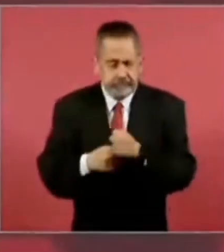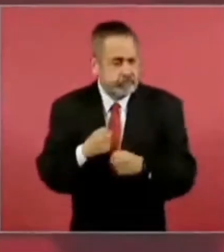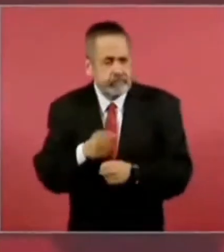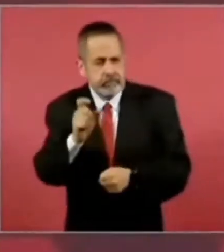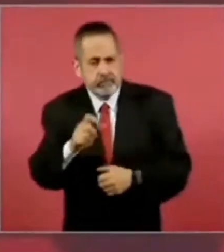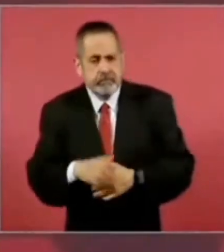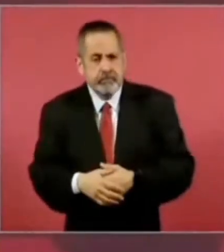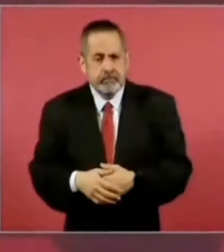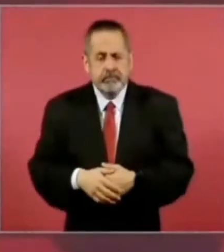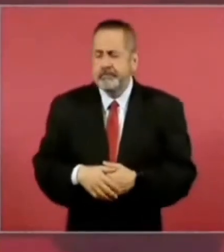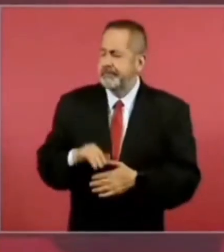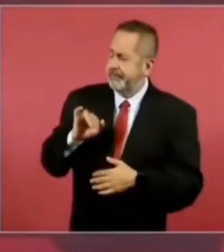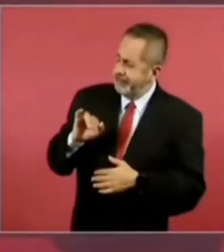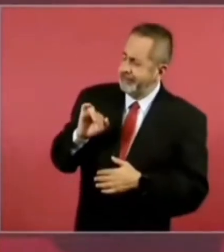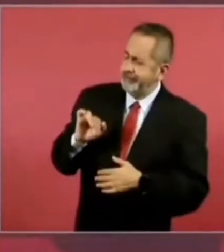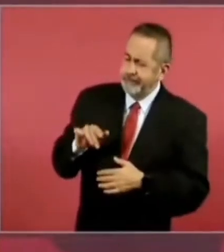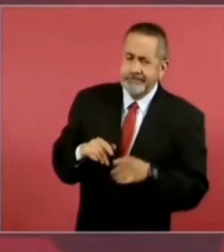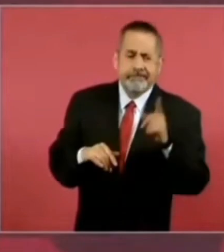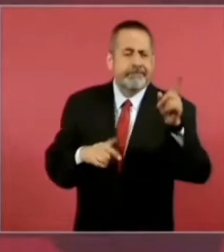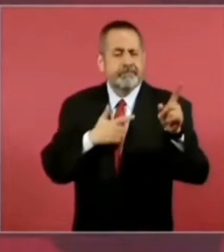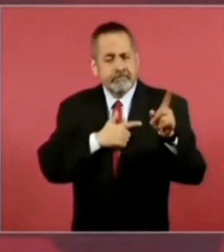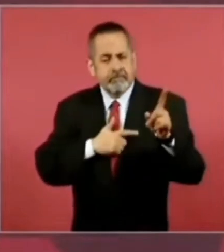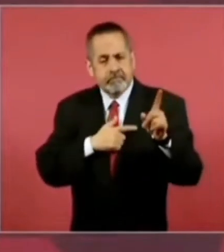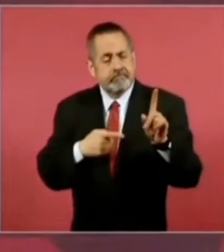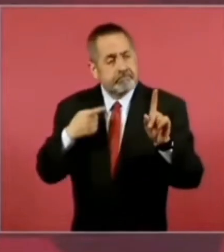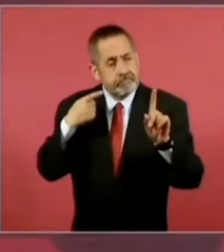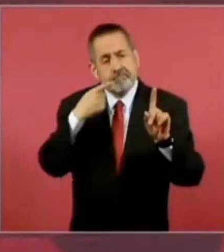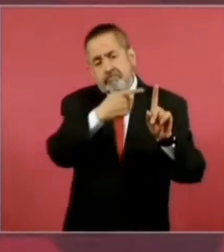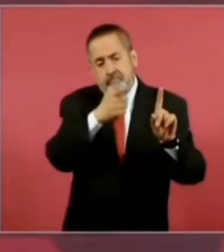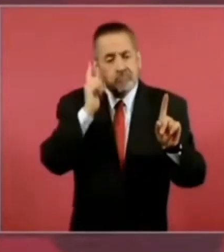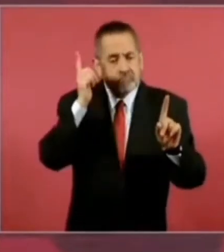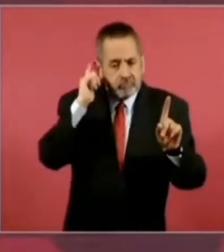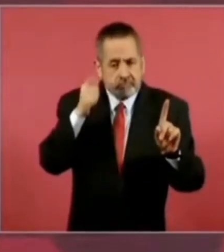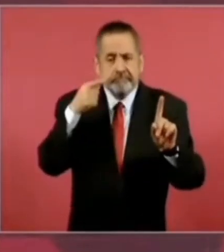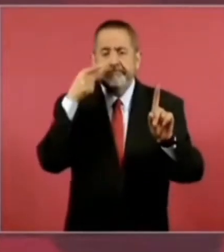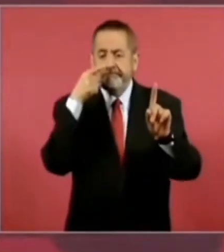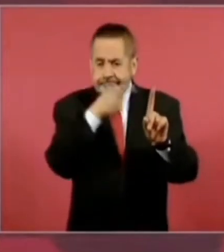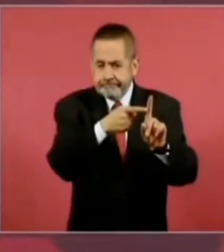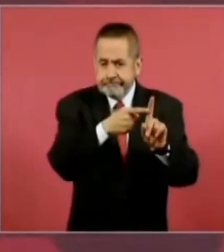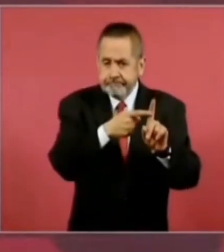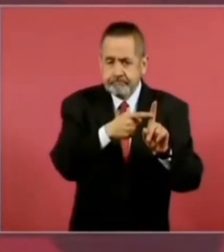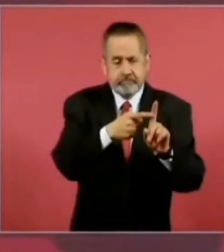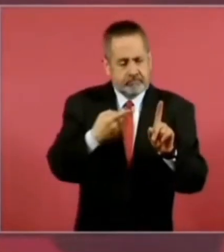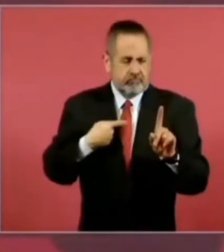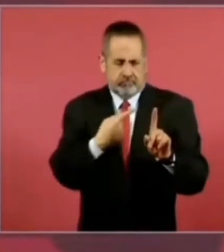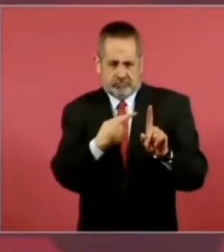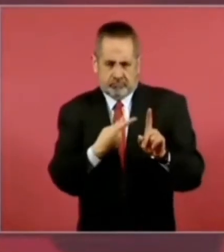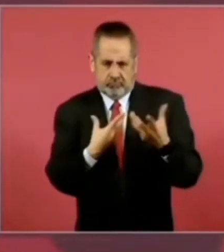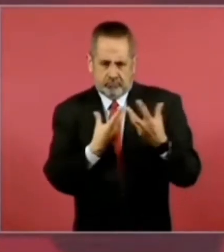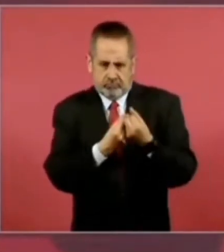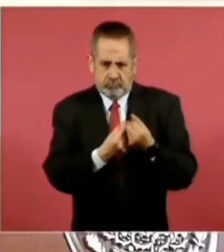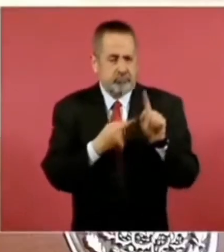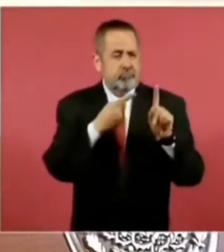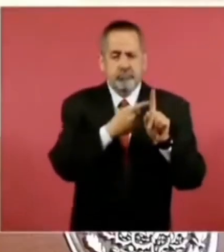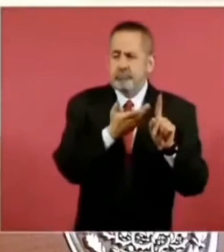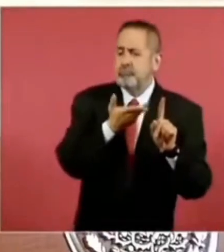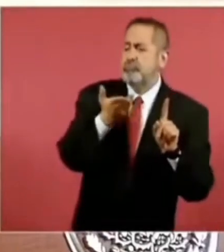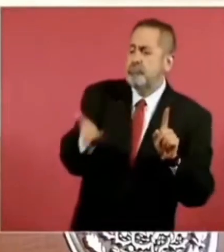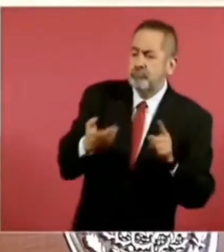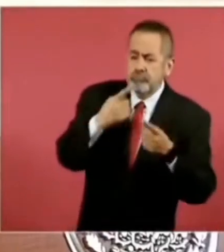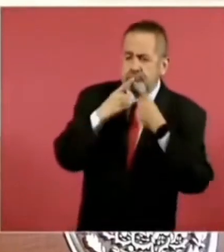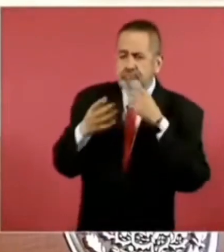gustaría que él lo planteara, que lo hiciéramos de manera conjunta, pronto,